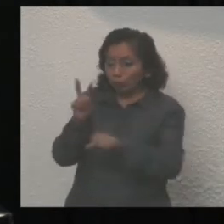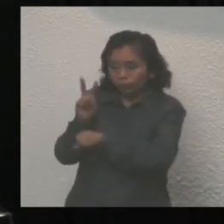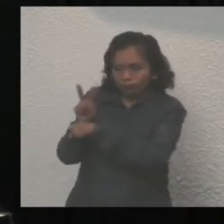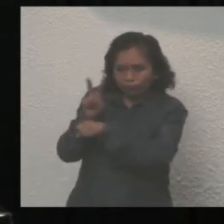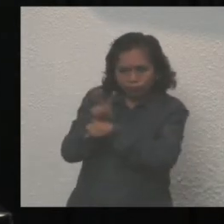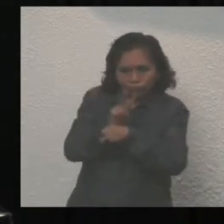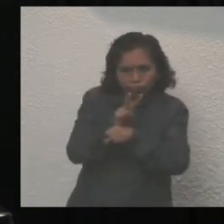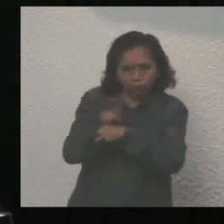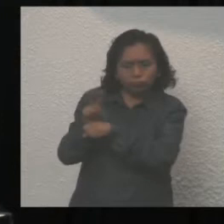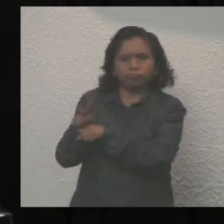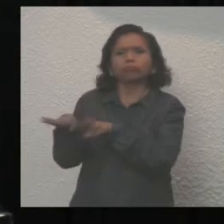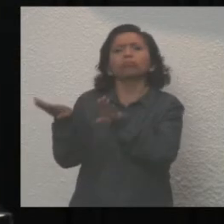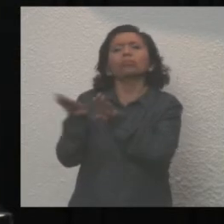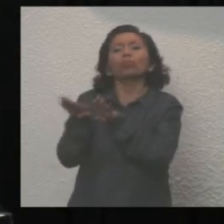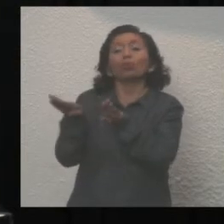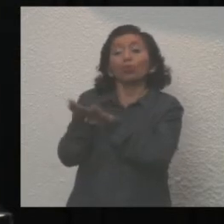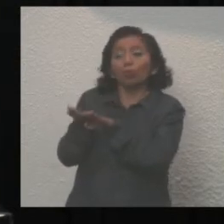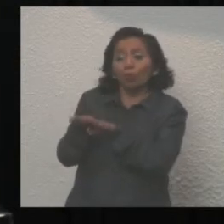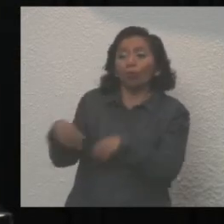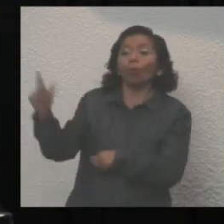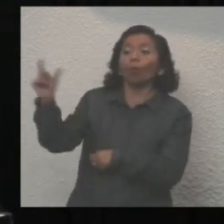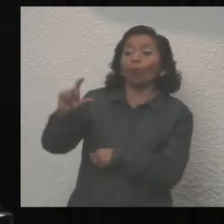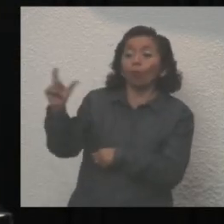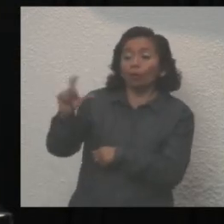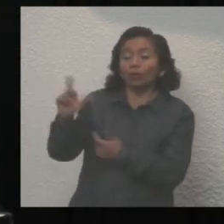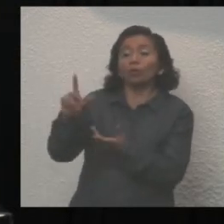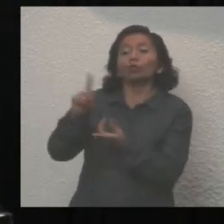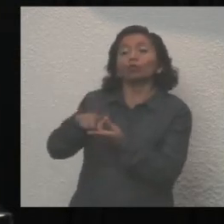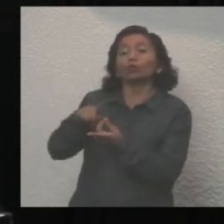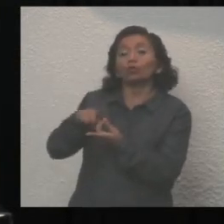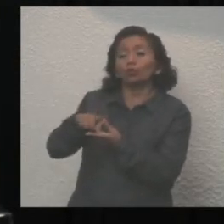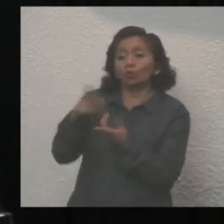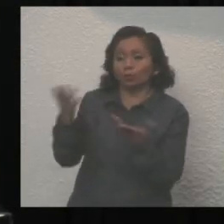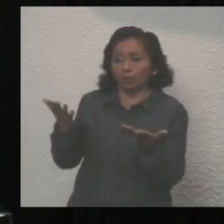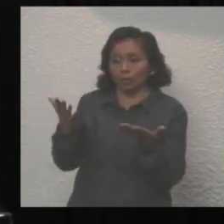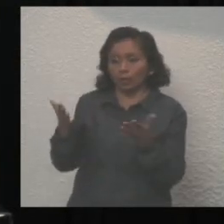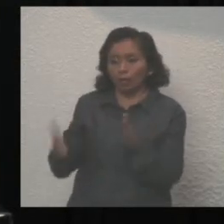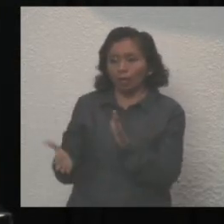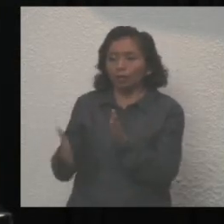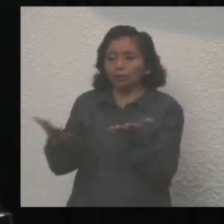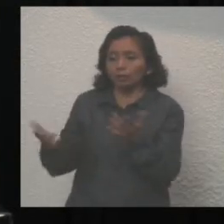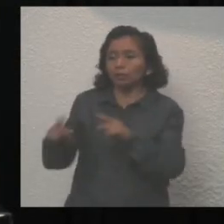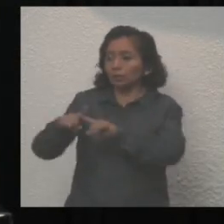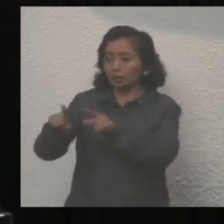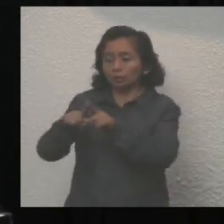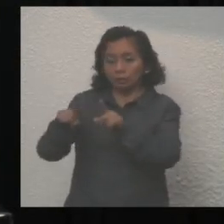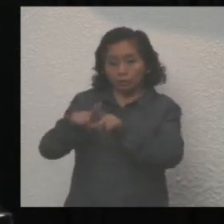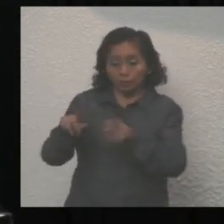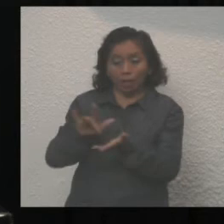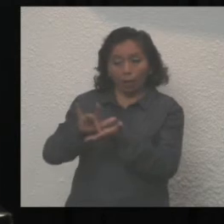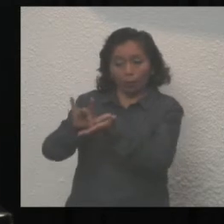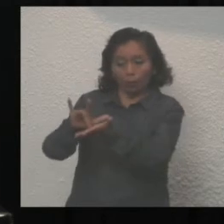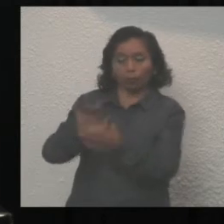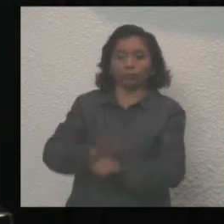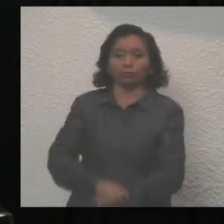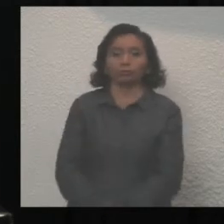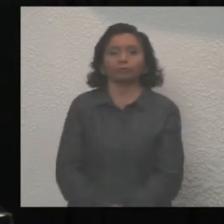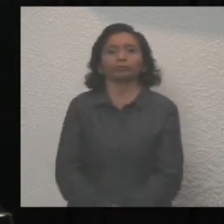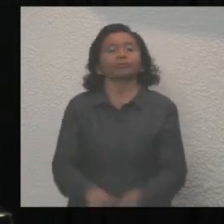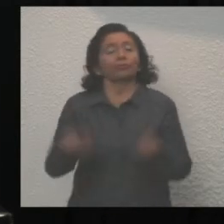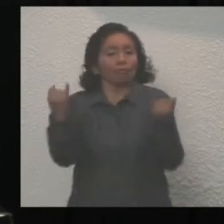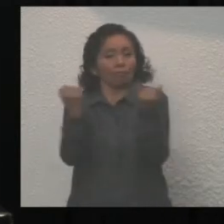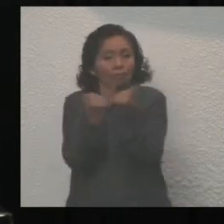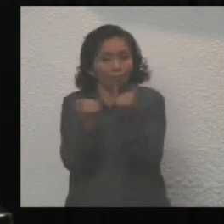ver cómo y cuándo y en dónde se aperturan estas obras en cada uno de nuestros distritos. También,